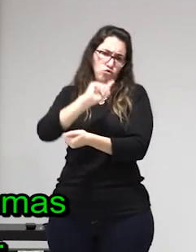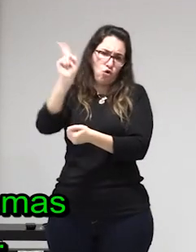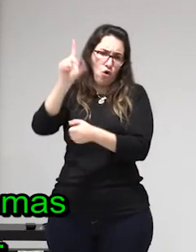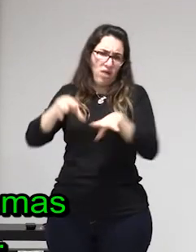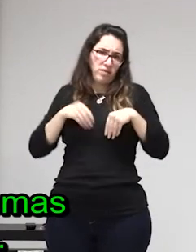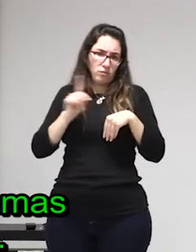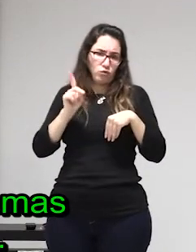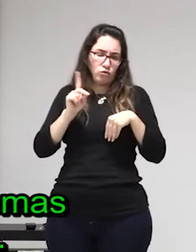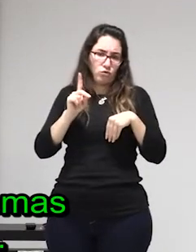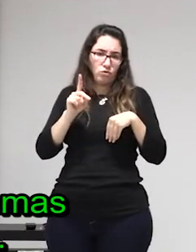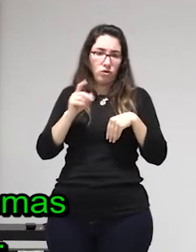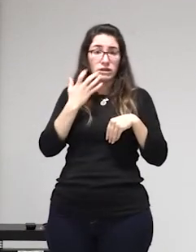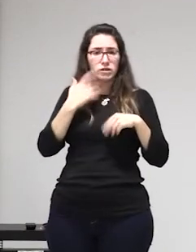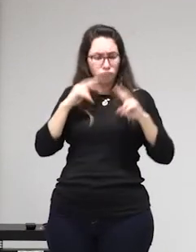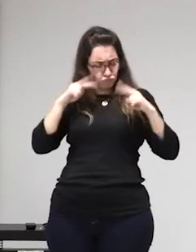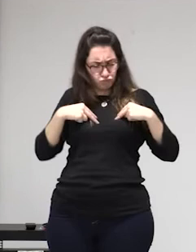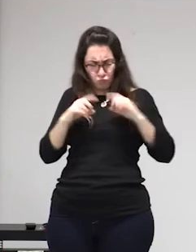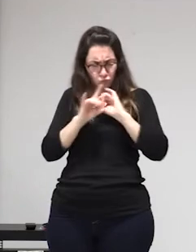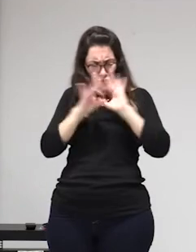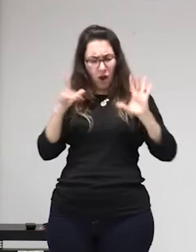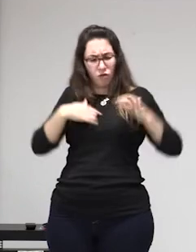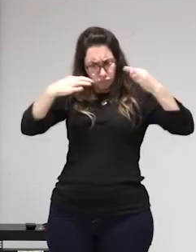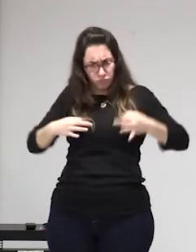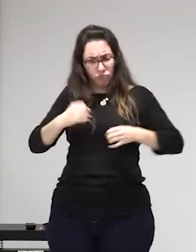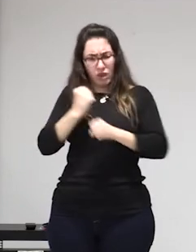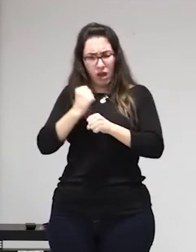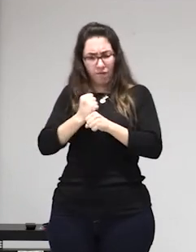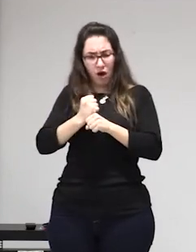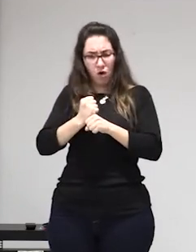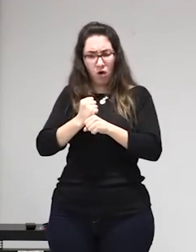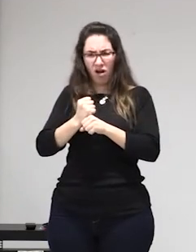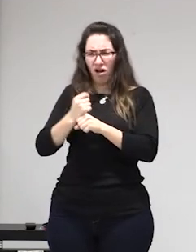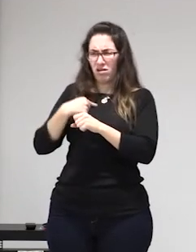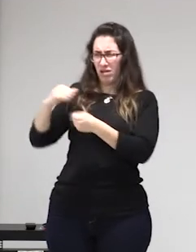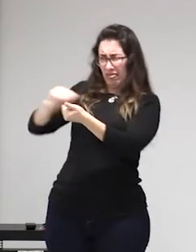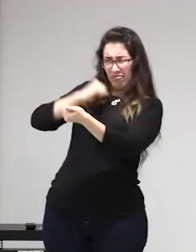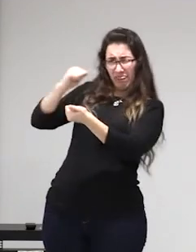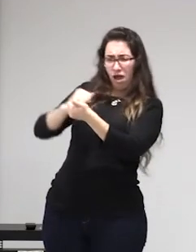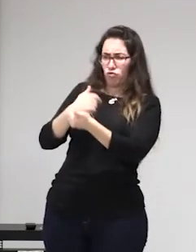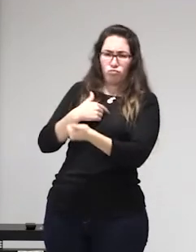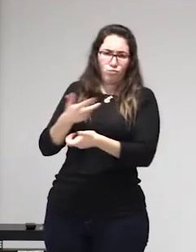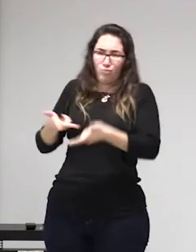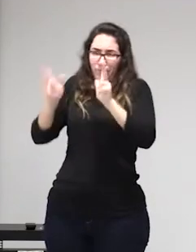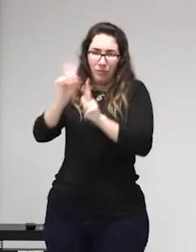a la hora de establecer esos límites esto en cuanto a la salud física en cuanto a la salud mental